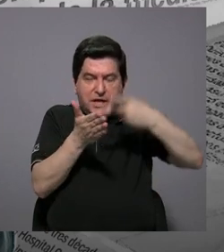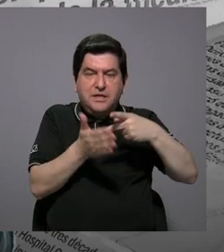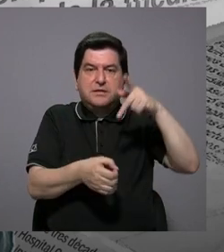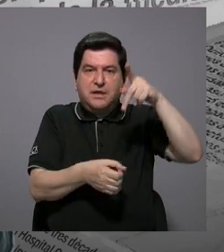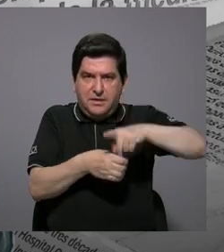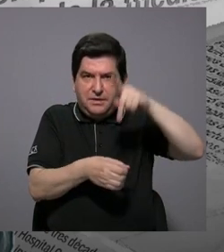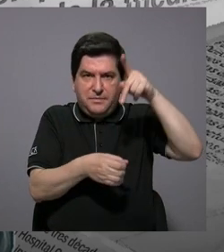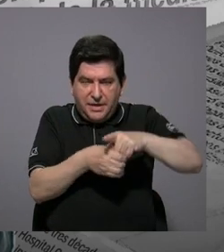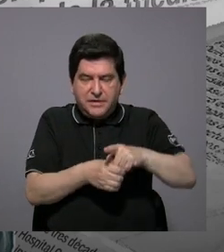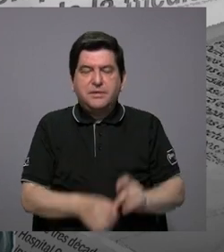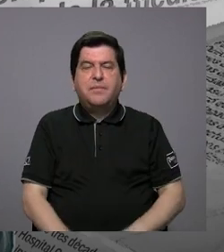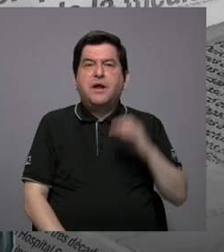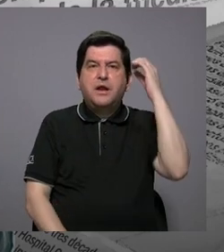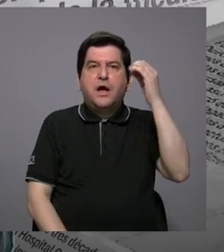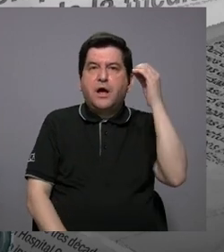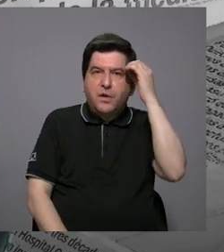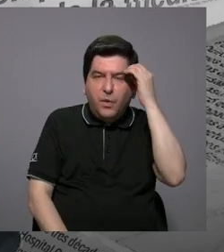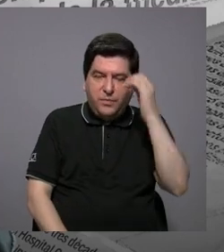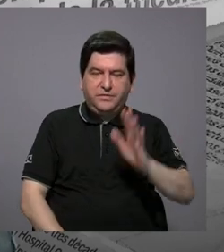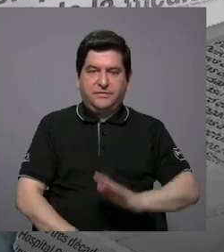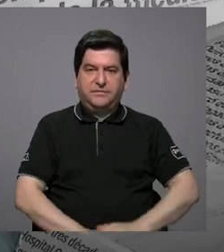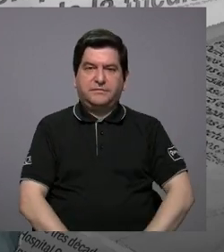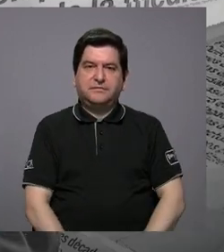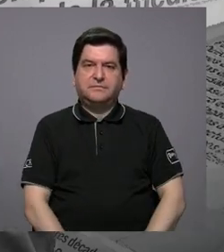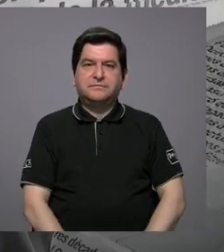participar, dar su opinión, etc.